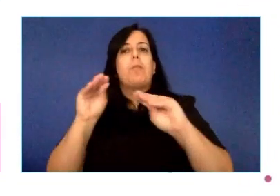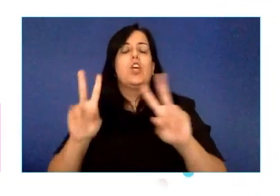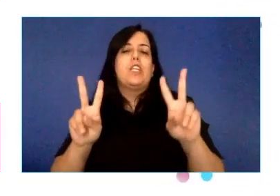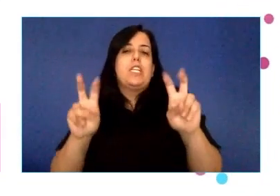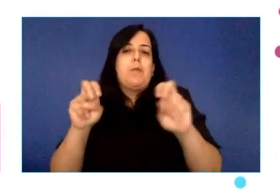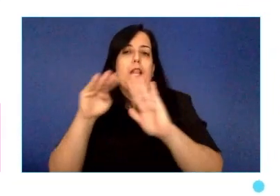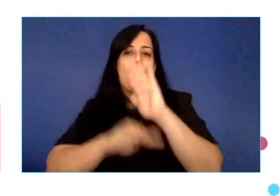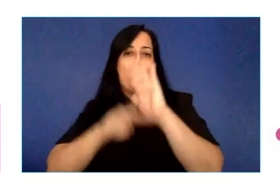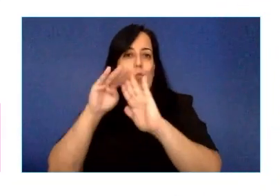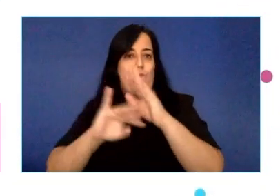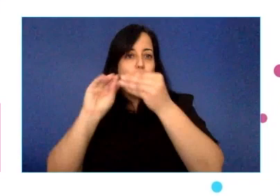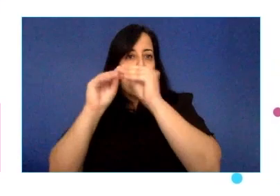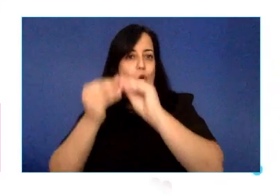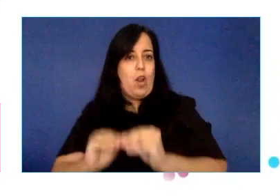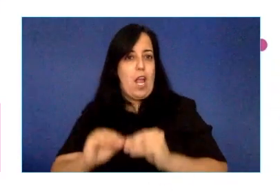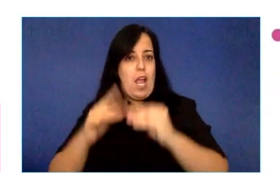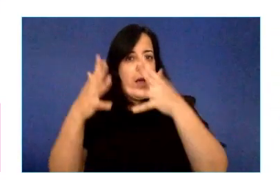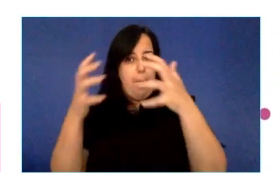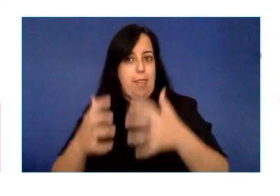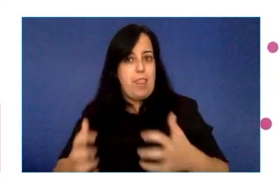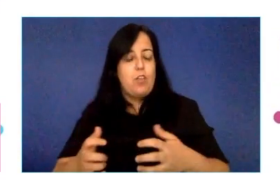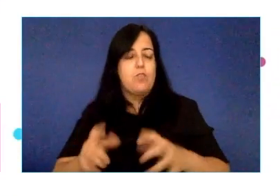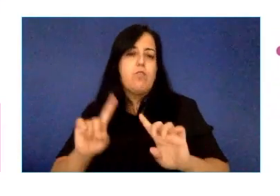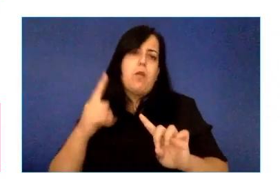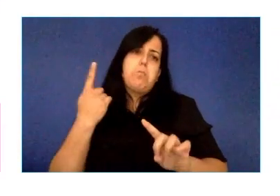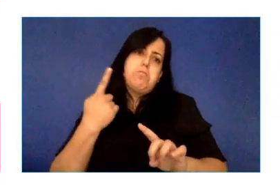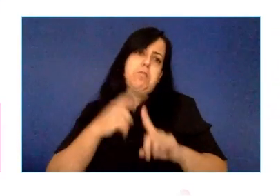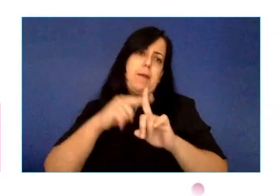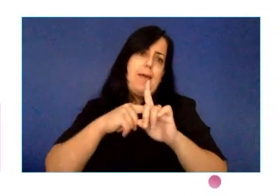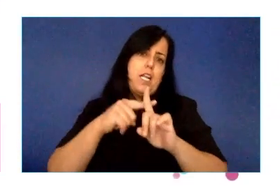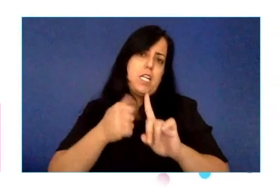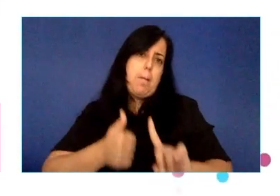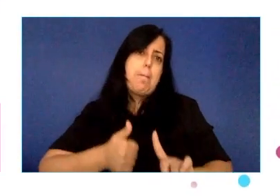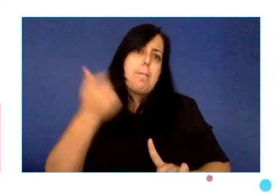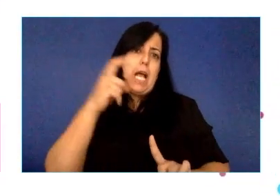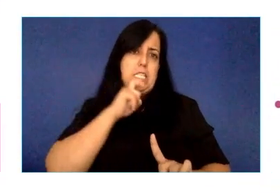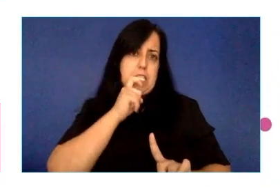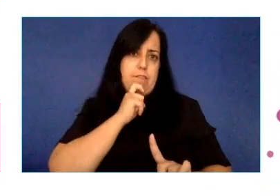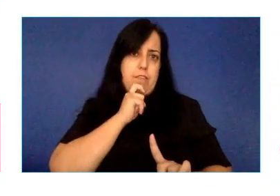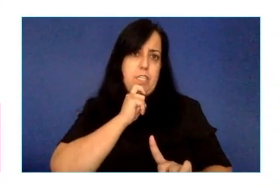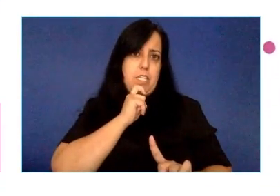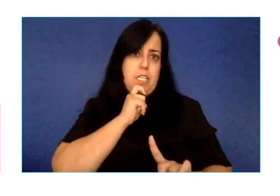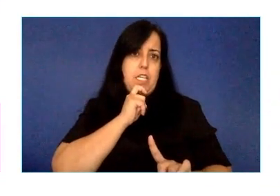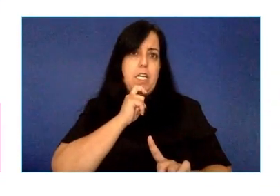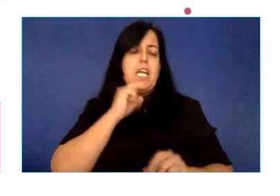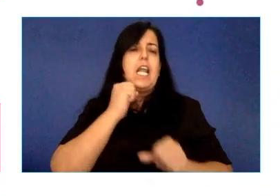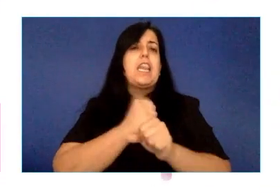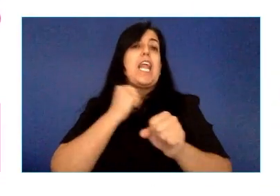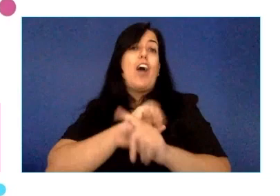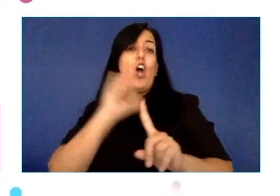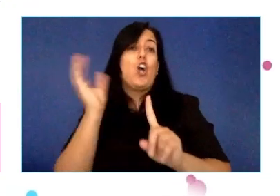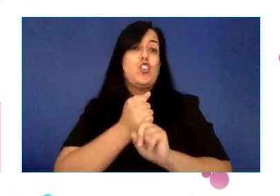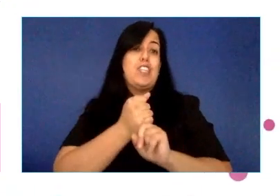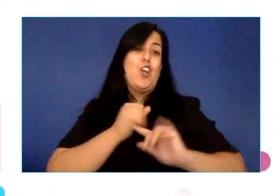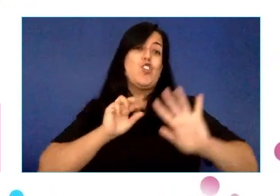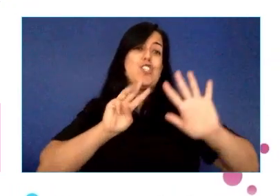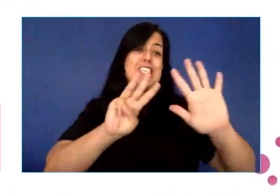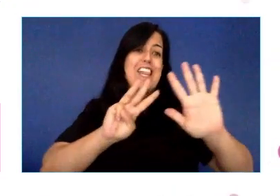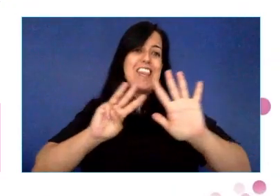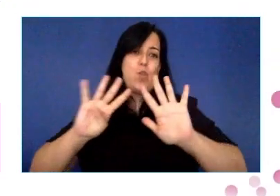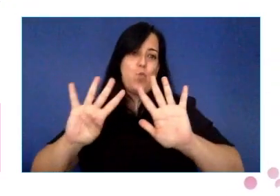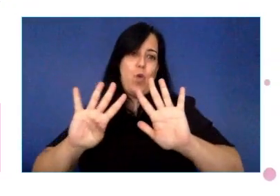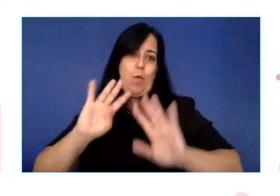una complejidad elevada el nivel de empleabilidad es del 89% así que esto quiere decir que